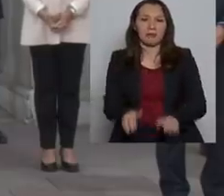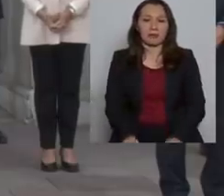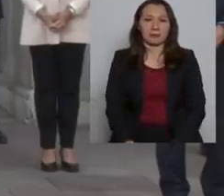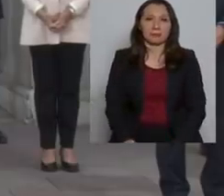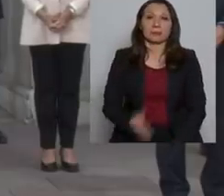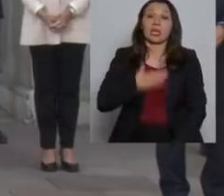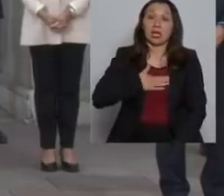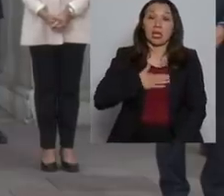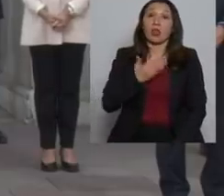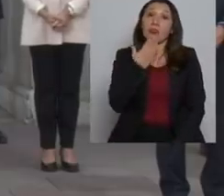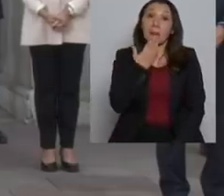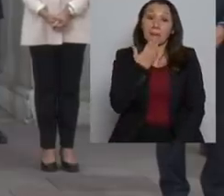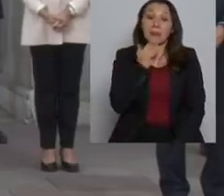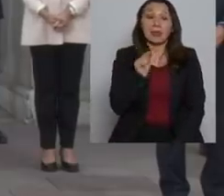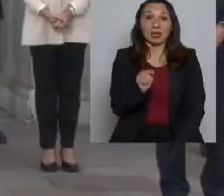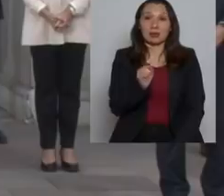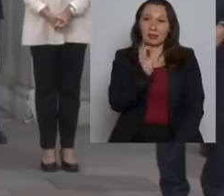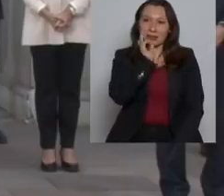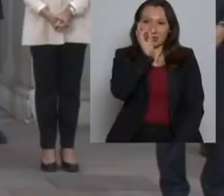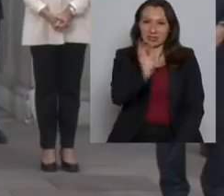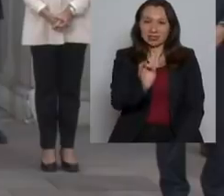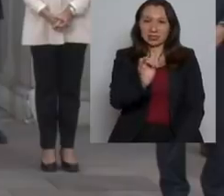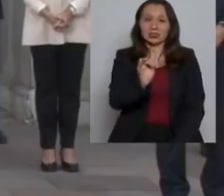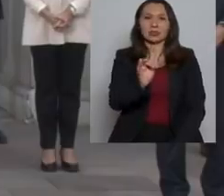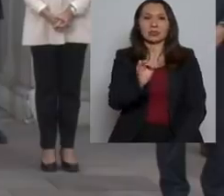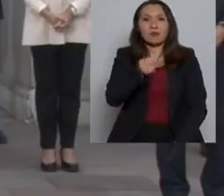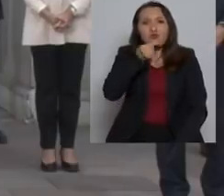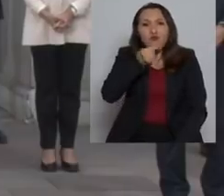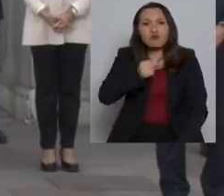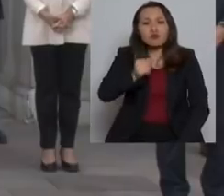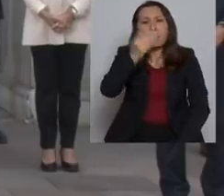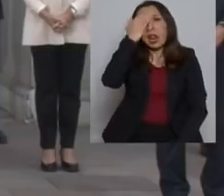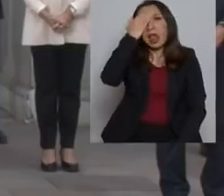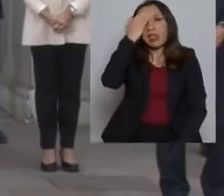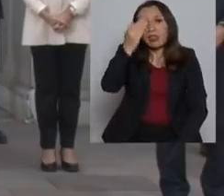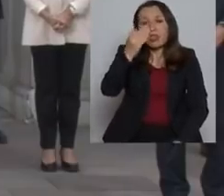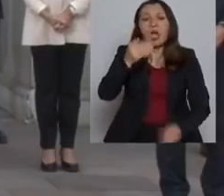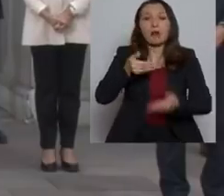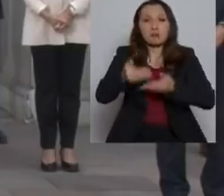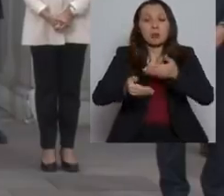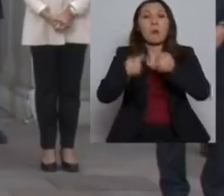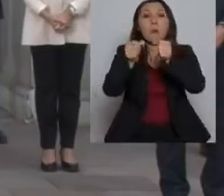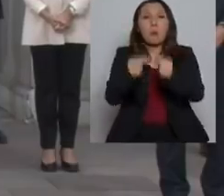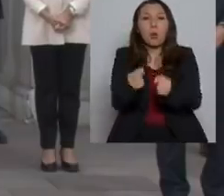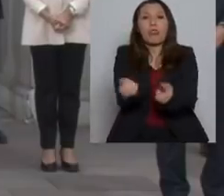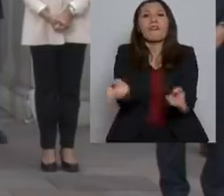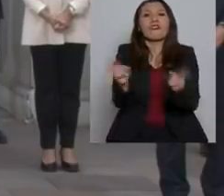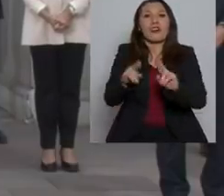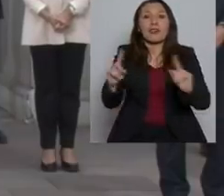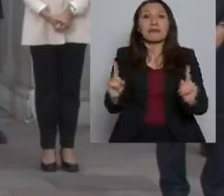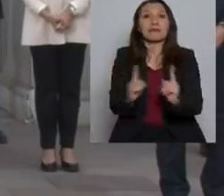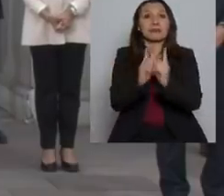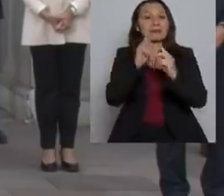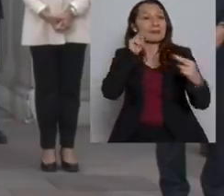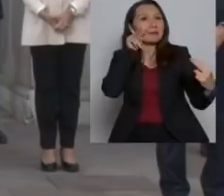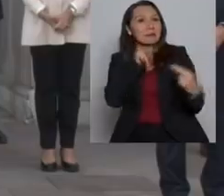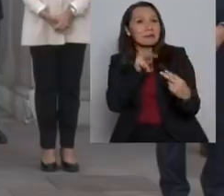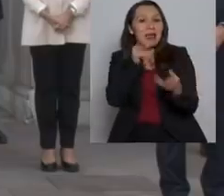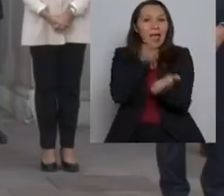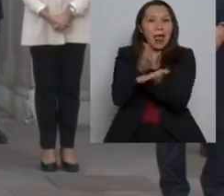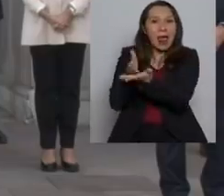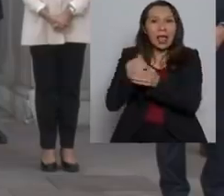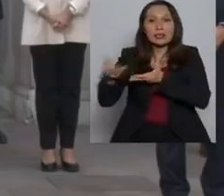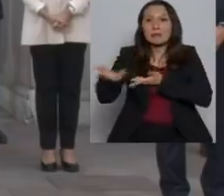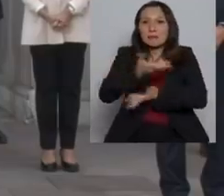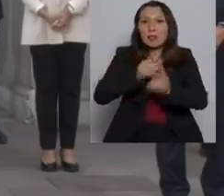Y quiero también decirles que está cercano el día en que van a poder volver a encontrarse con sus compañeros de clases,